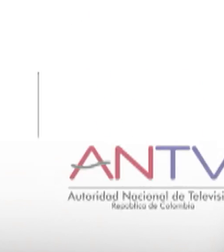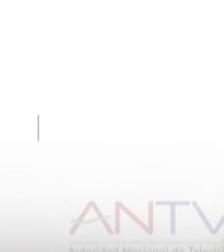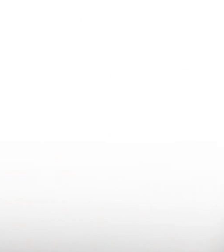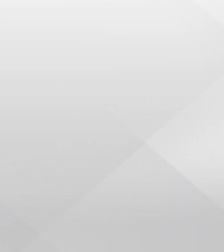Gracias. Gracias.